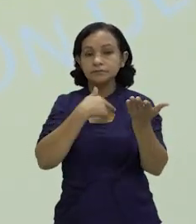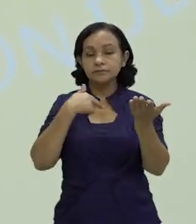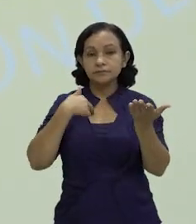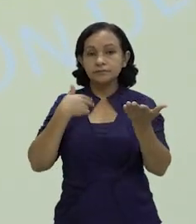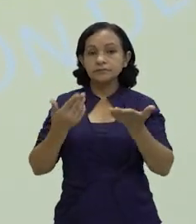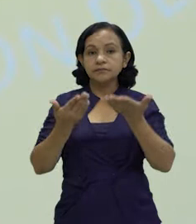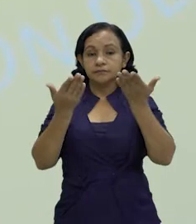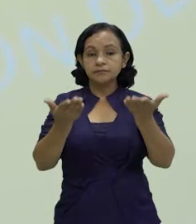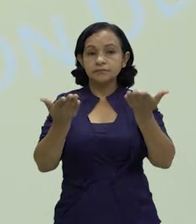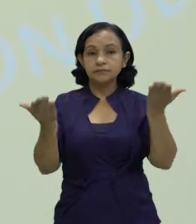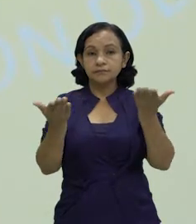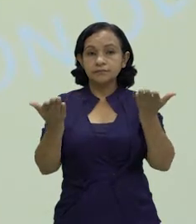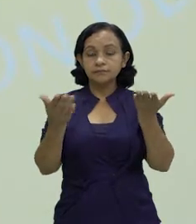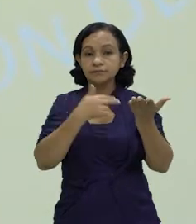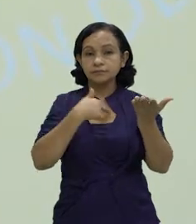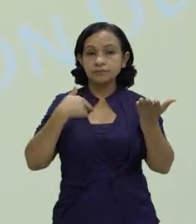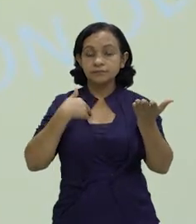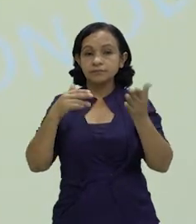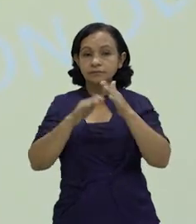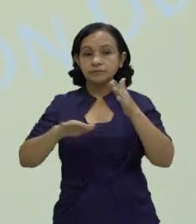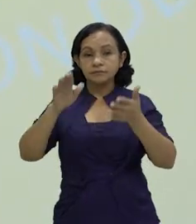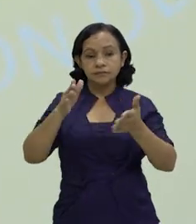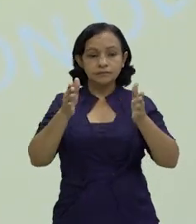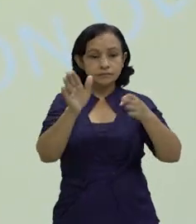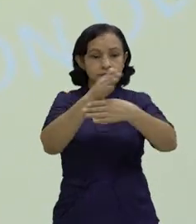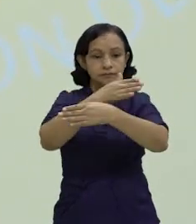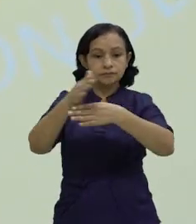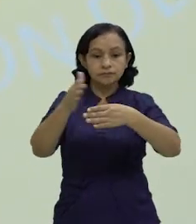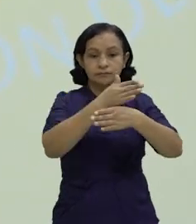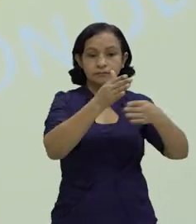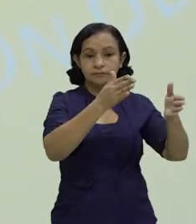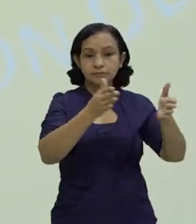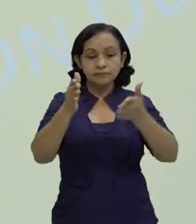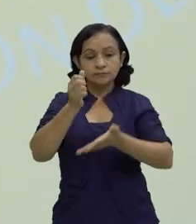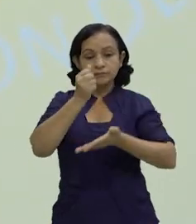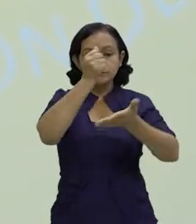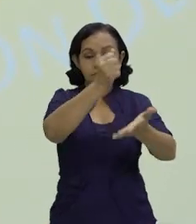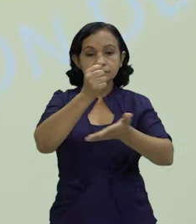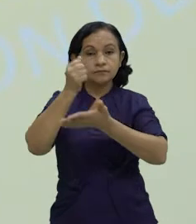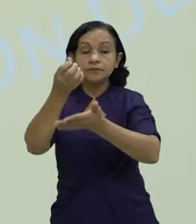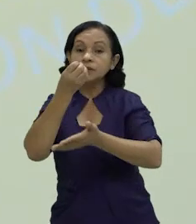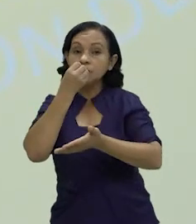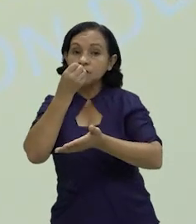suministrarán los paquetes de productos